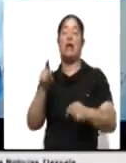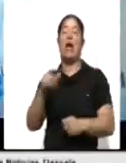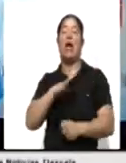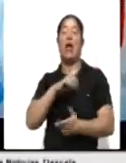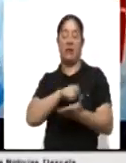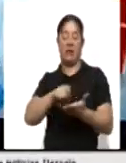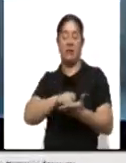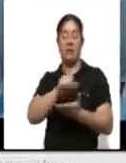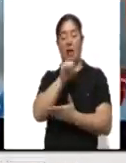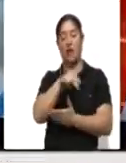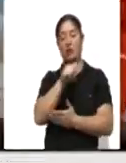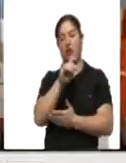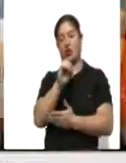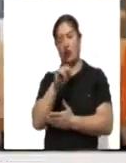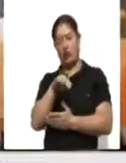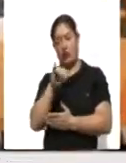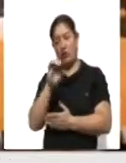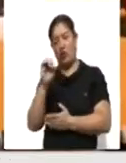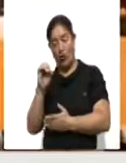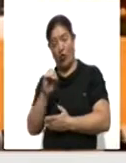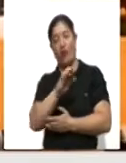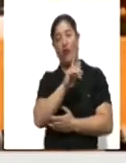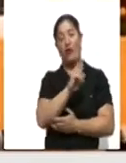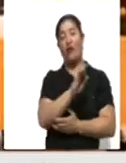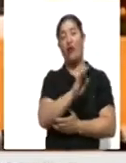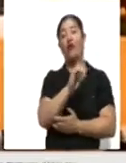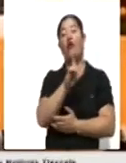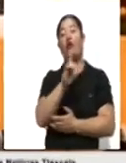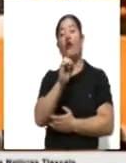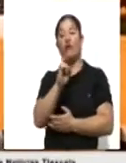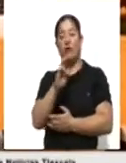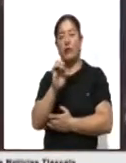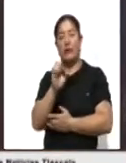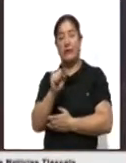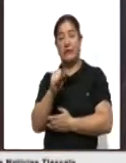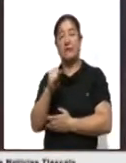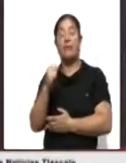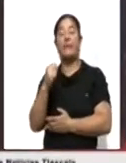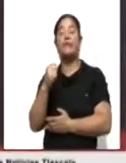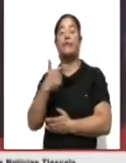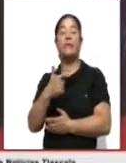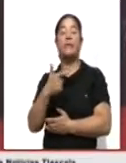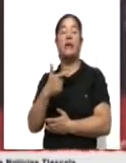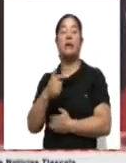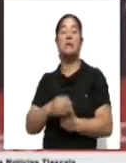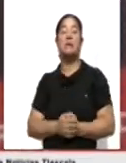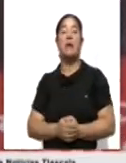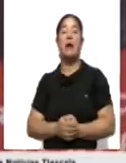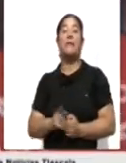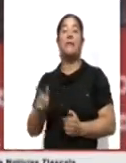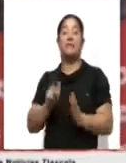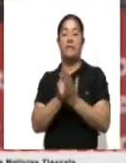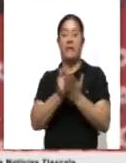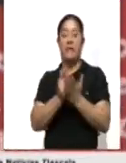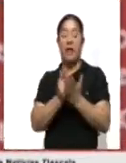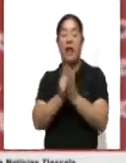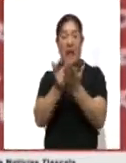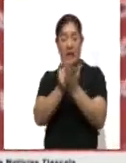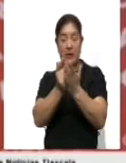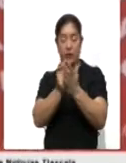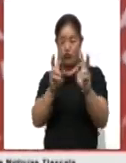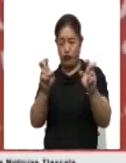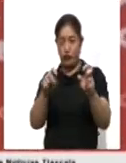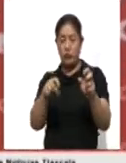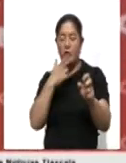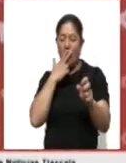Antonio Flores Gracia. La Secretaría de Cultura Federal fue sede de la presentación del libro La Universidad Autónoma de Tlaxcala, Un